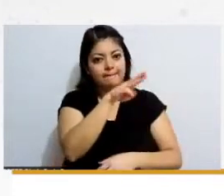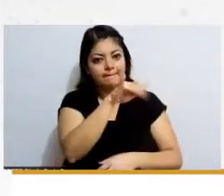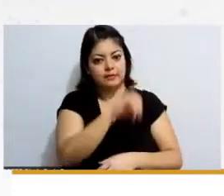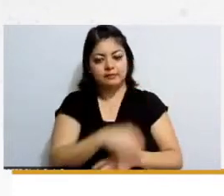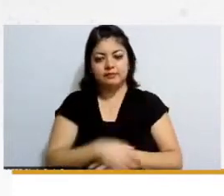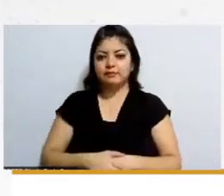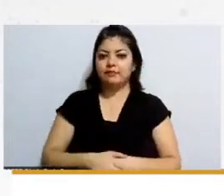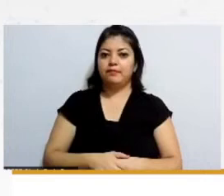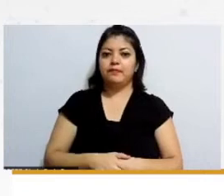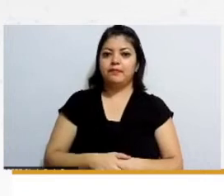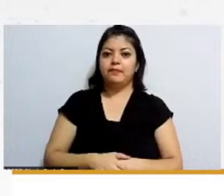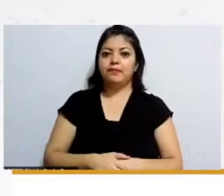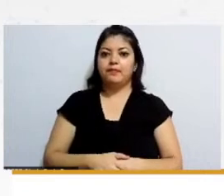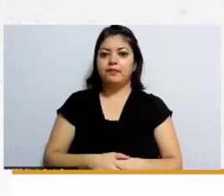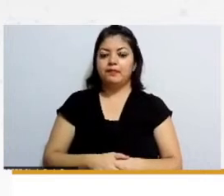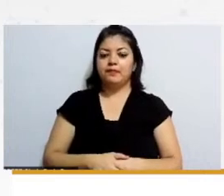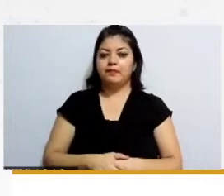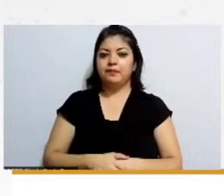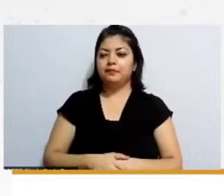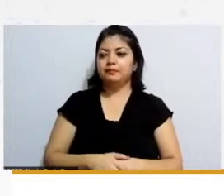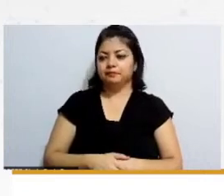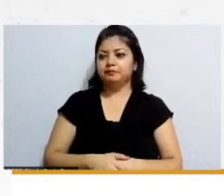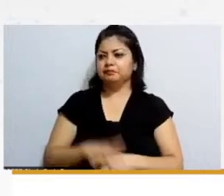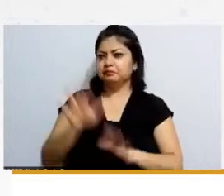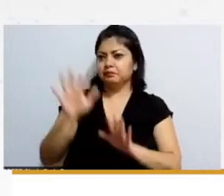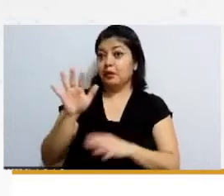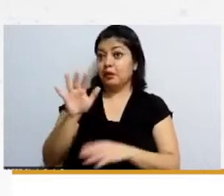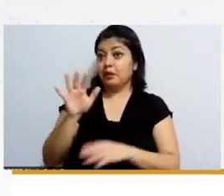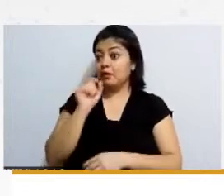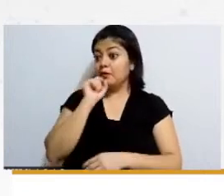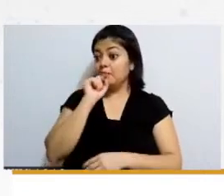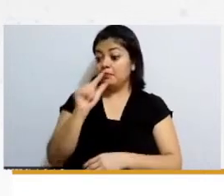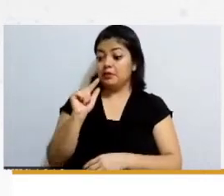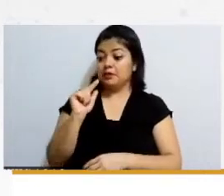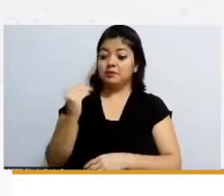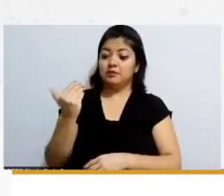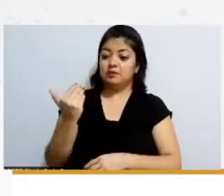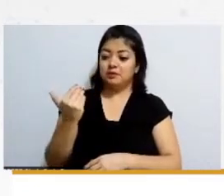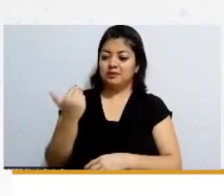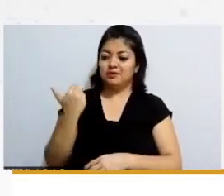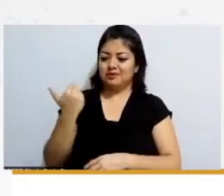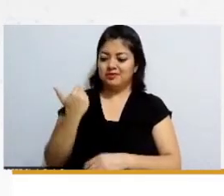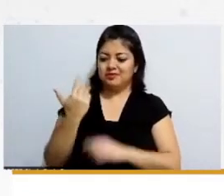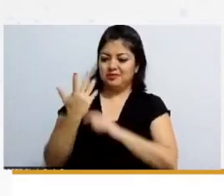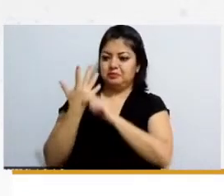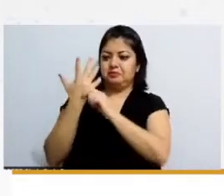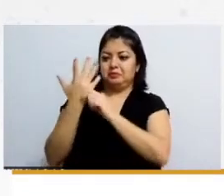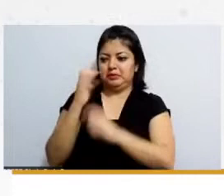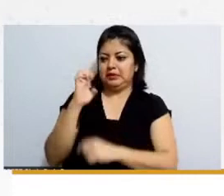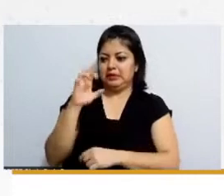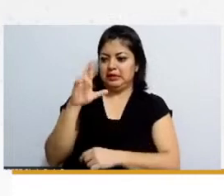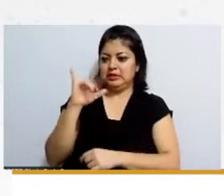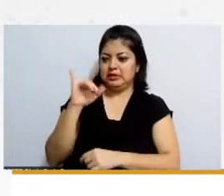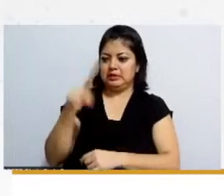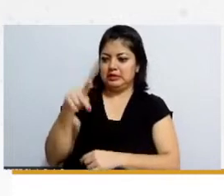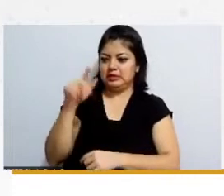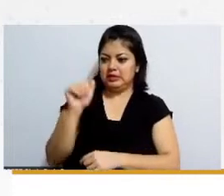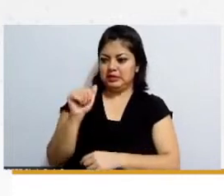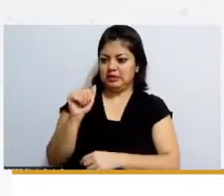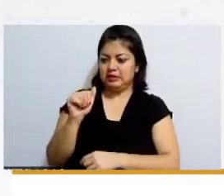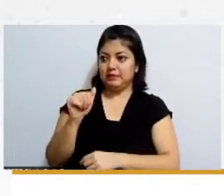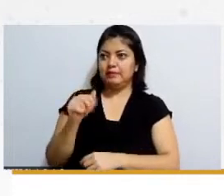creo que como bien la menciona Erika esta es una forma más fácil para el